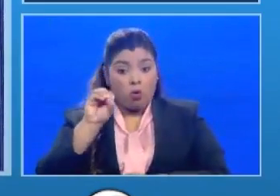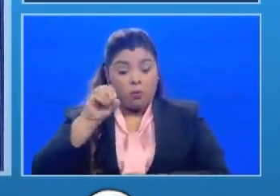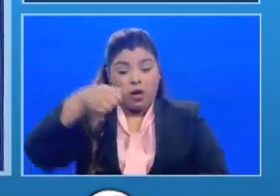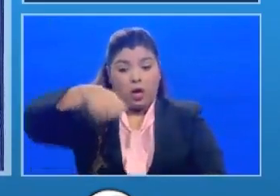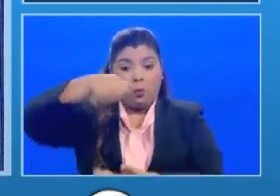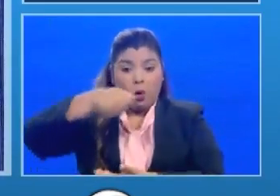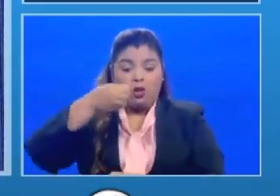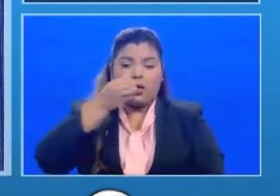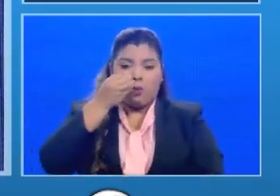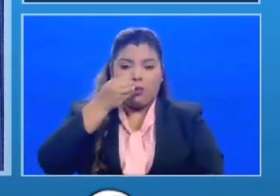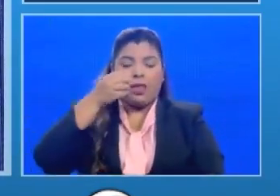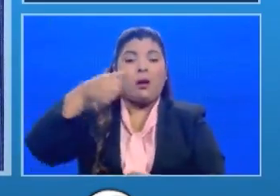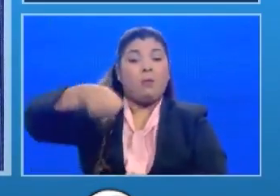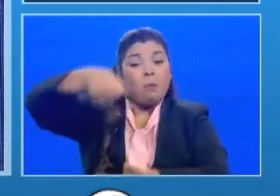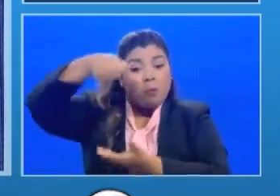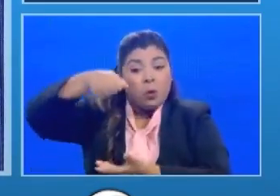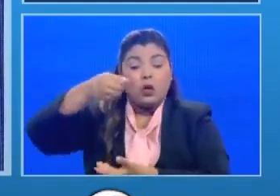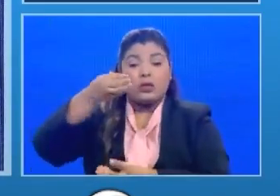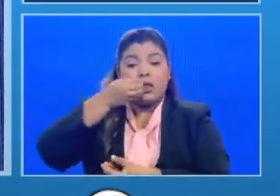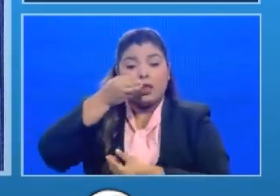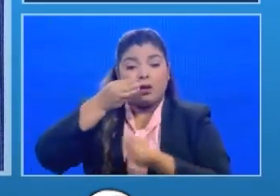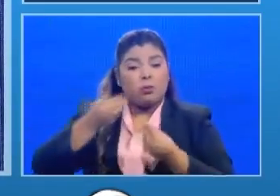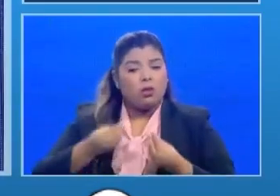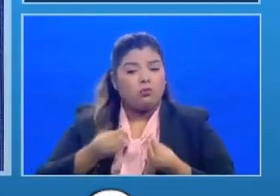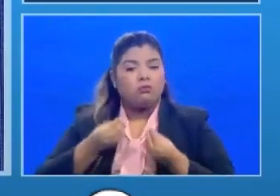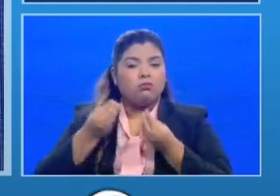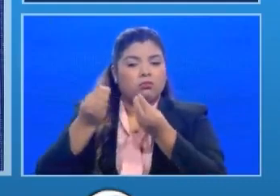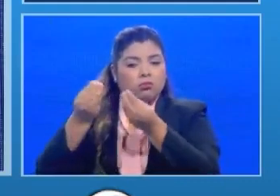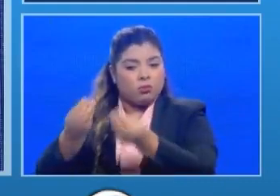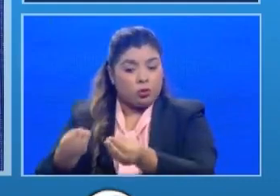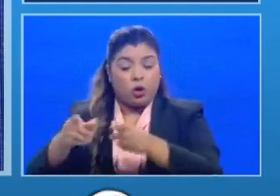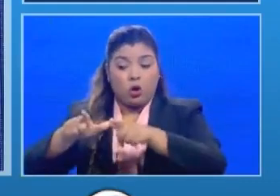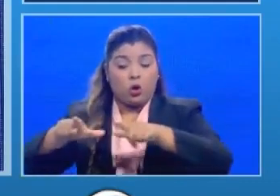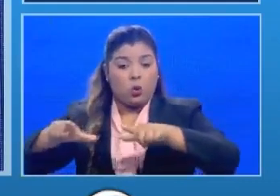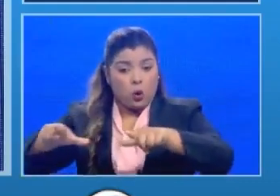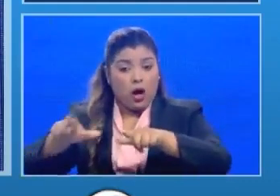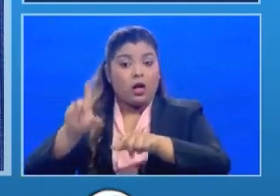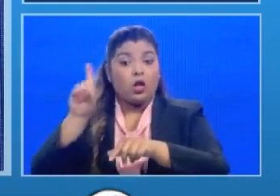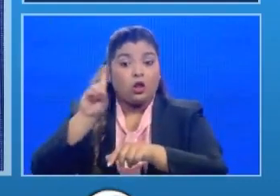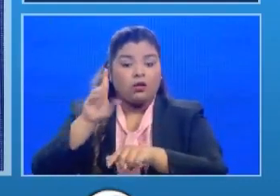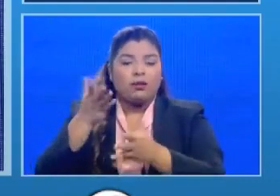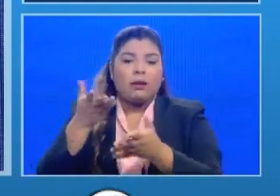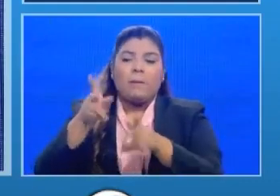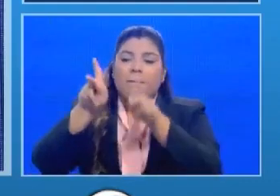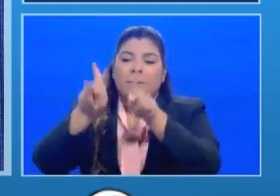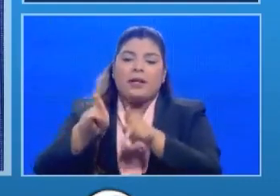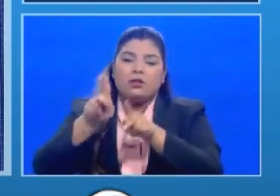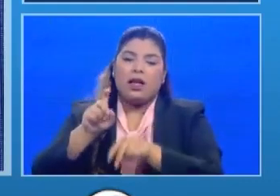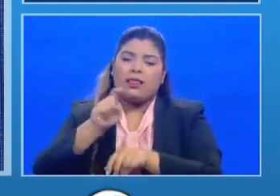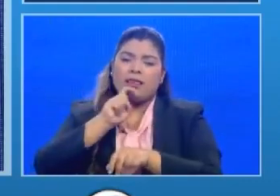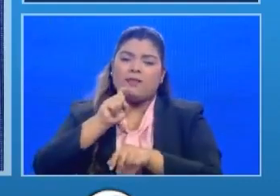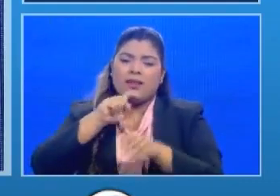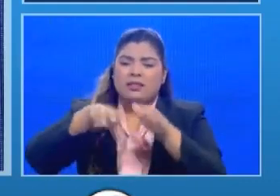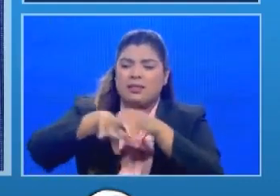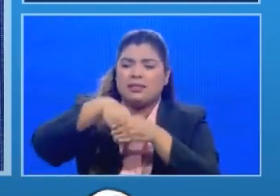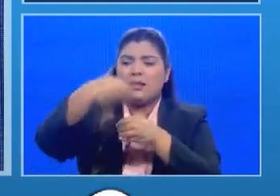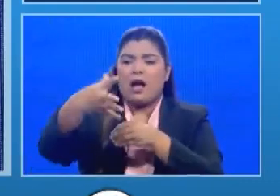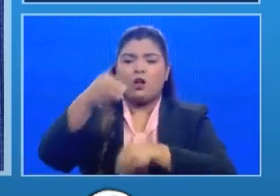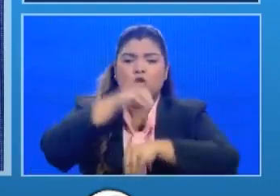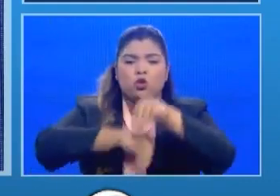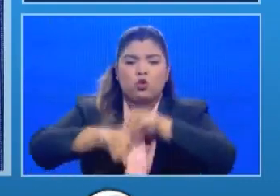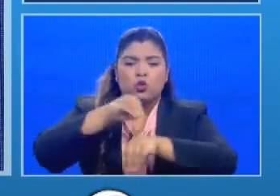bolsa llegue al lugar donde se se dificulte la compra de alimentos y de